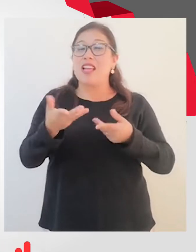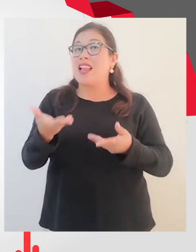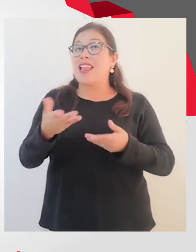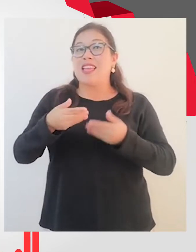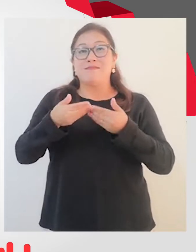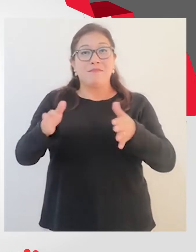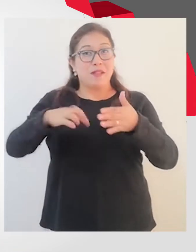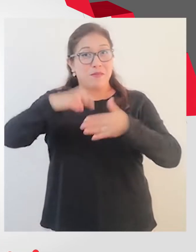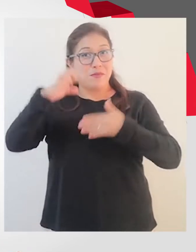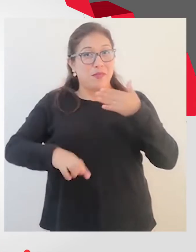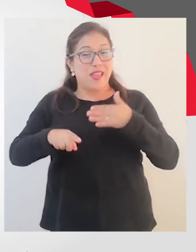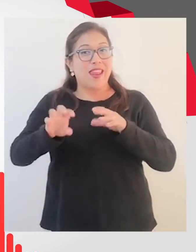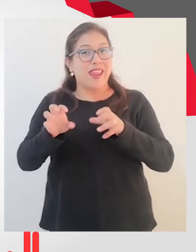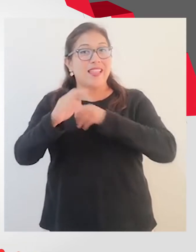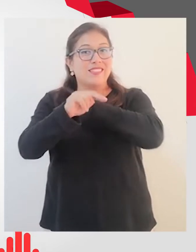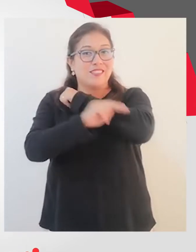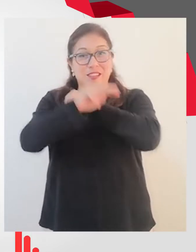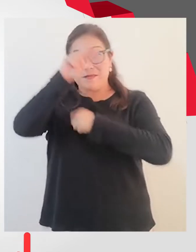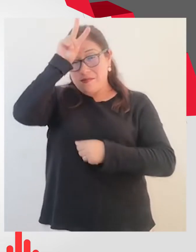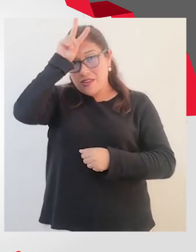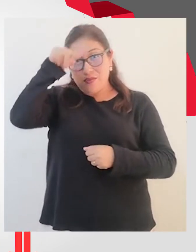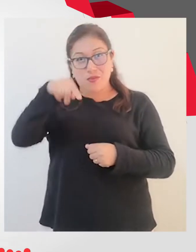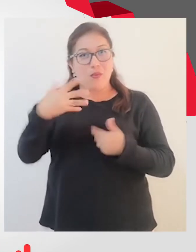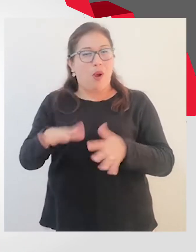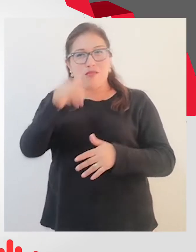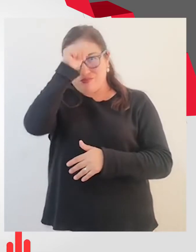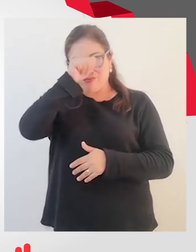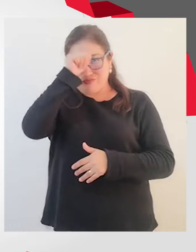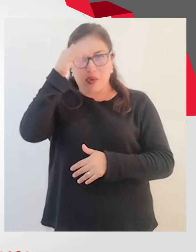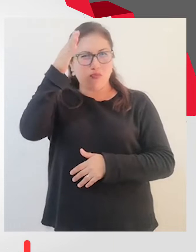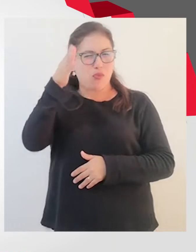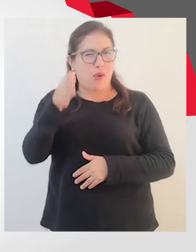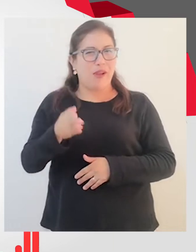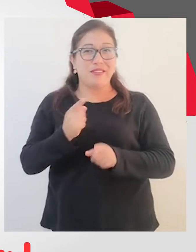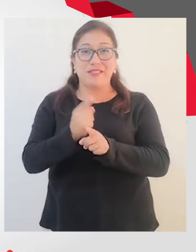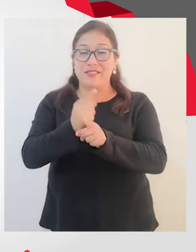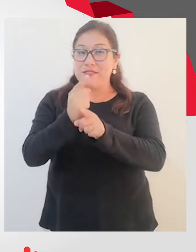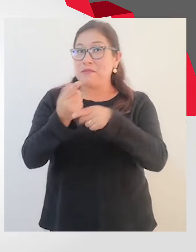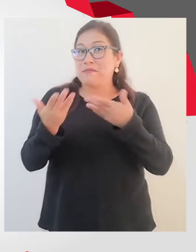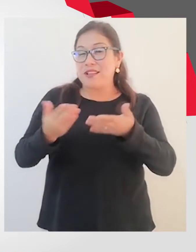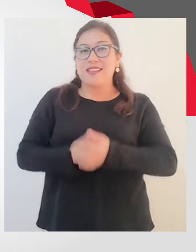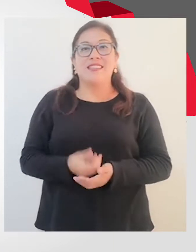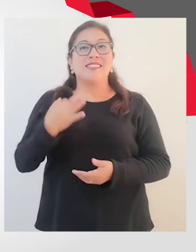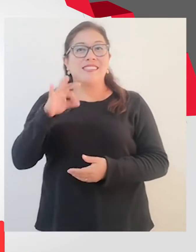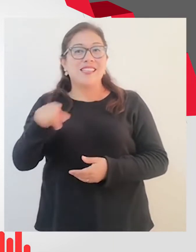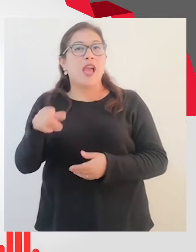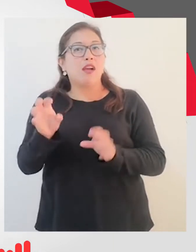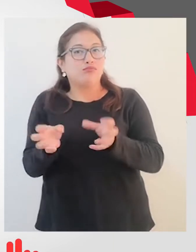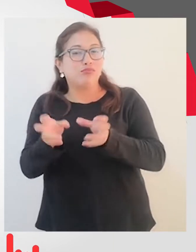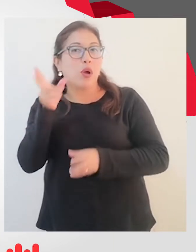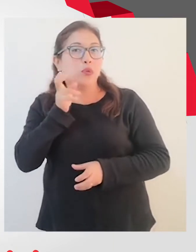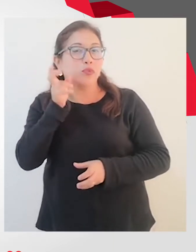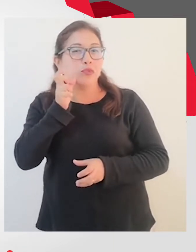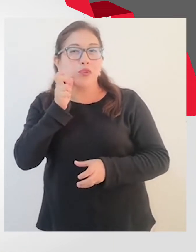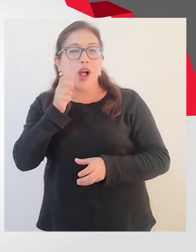por Radio Nacional del Perú, la radio que nace cada día. Como todos los domingos, Enrique llegando a sus hogares